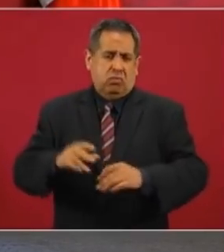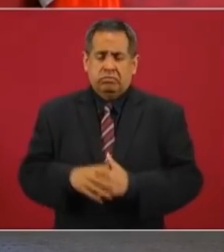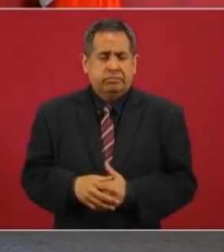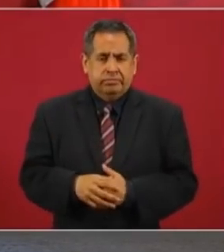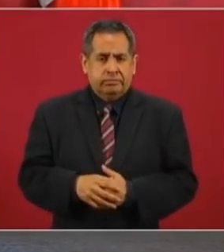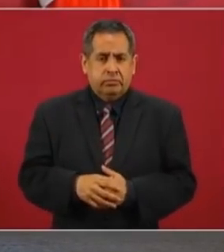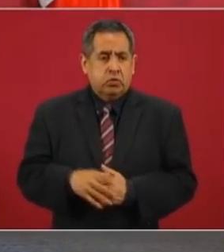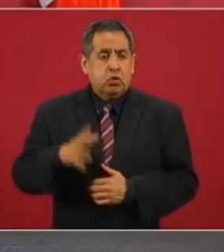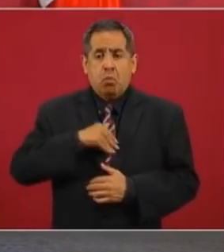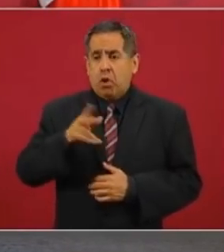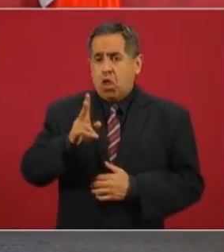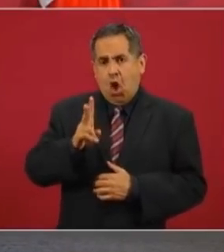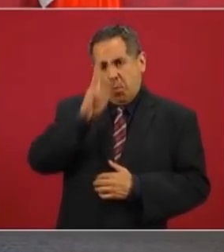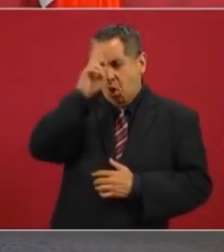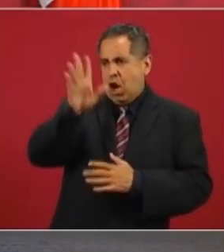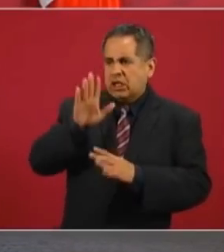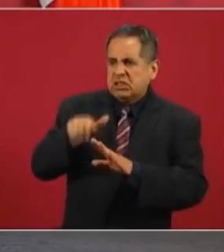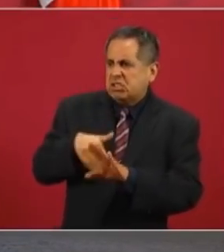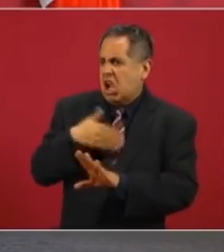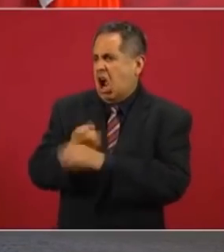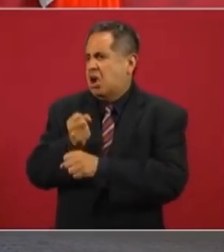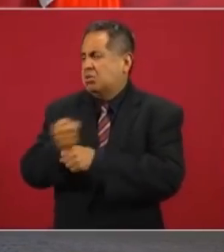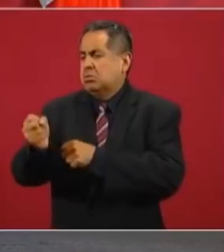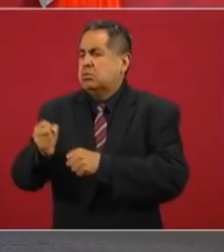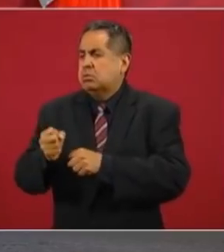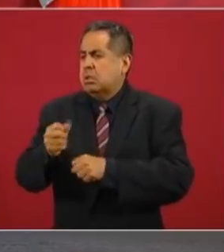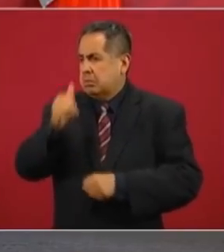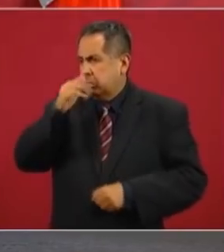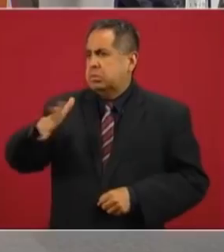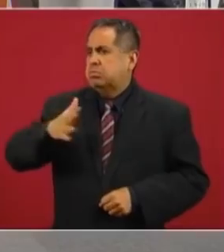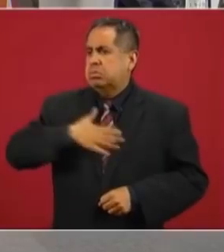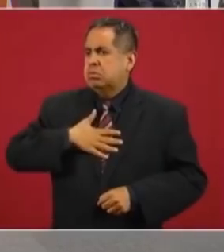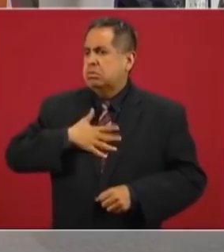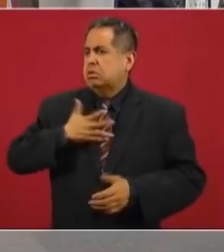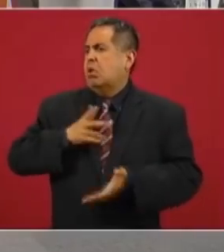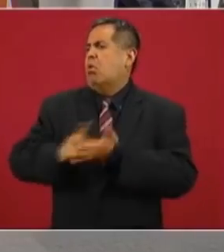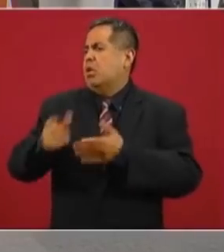ejercer violencia para reclamar su derecho.